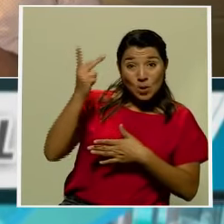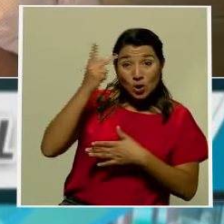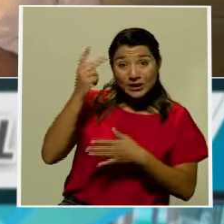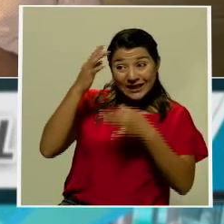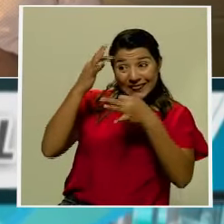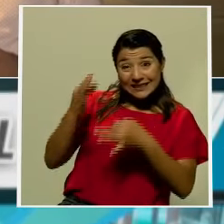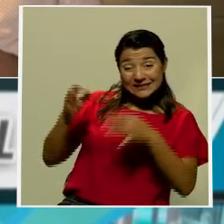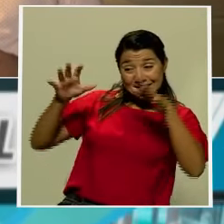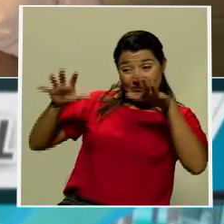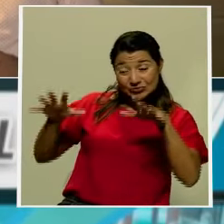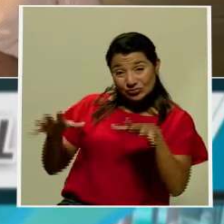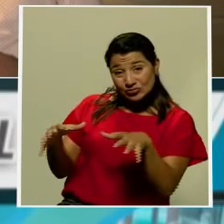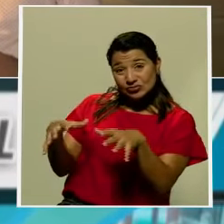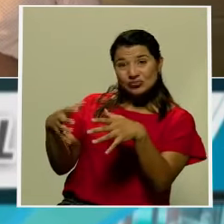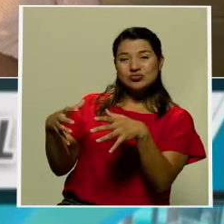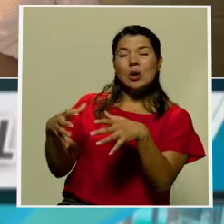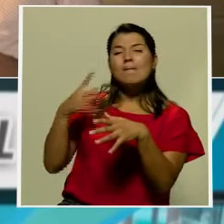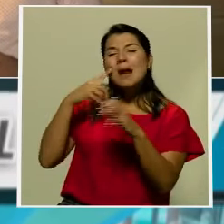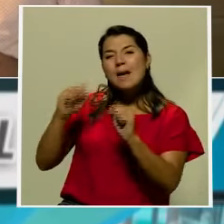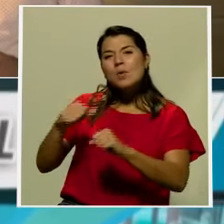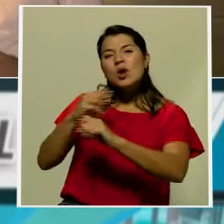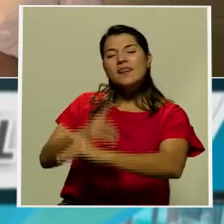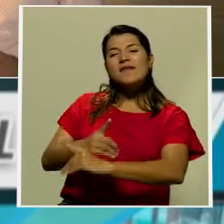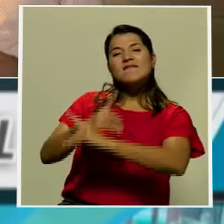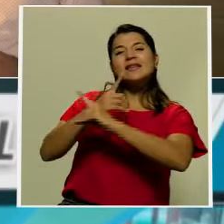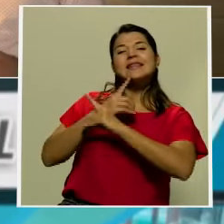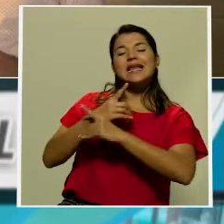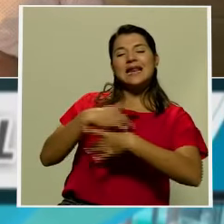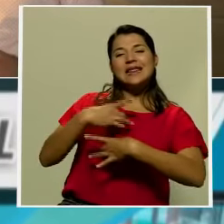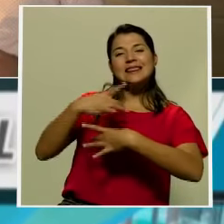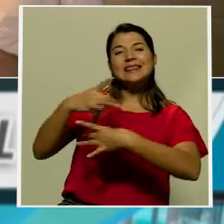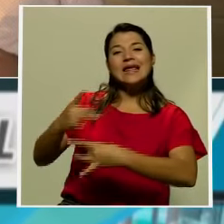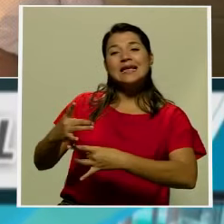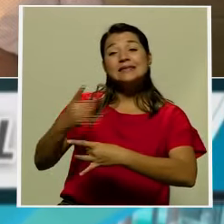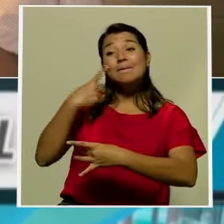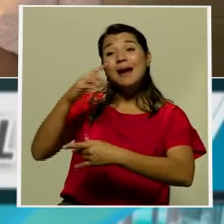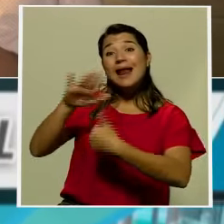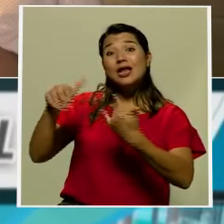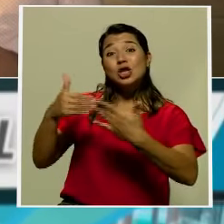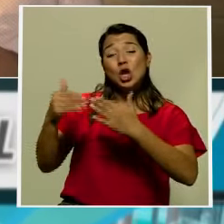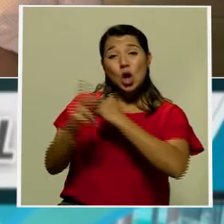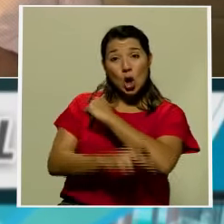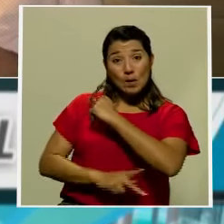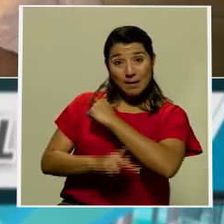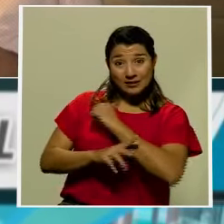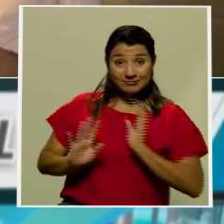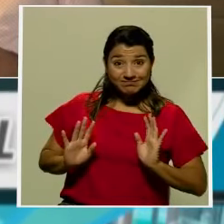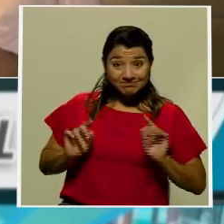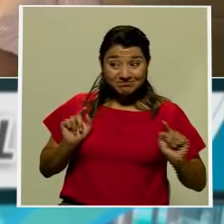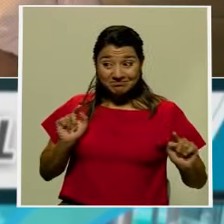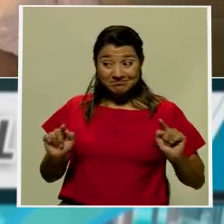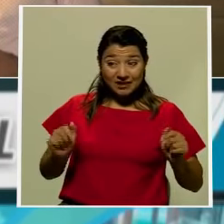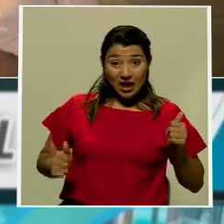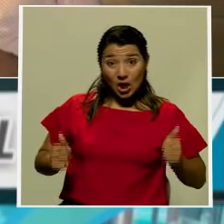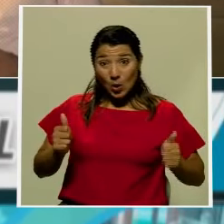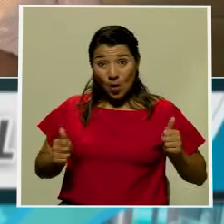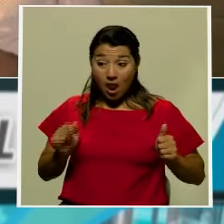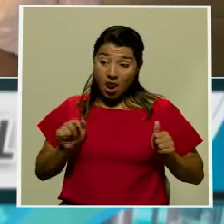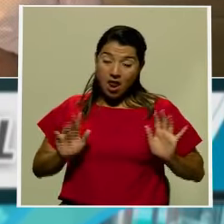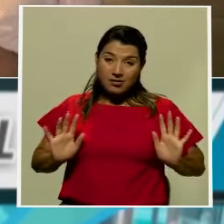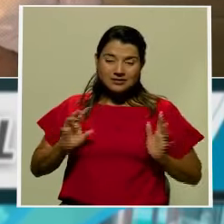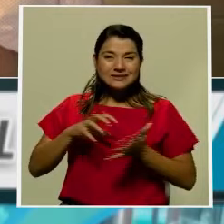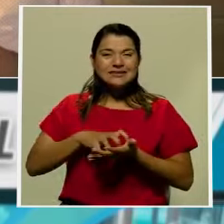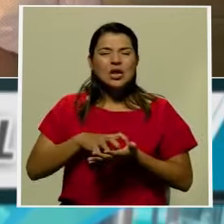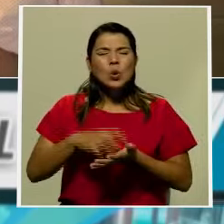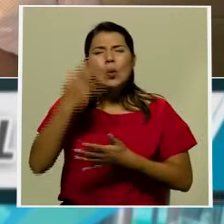aglutinará en la defensa de los intereses comunes del país esa es la gran incógnita porque todos los temas